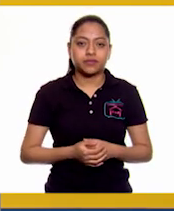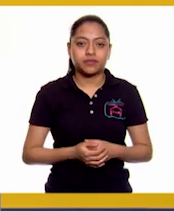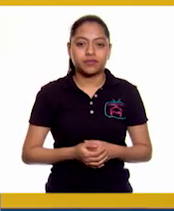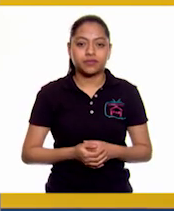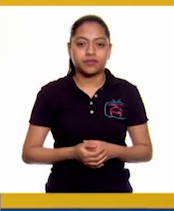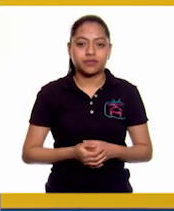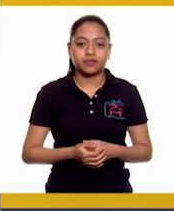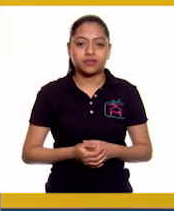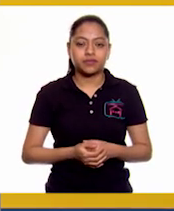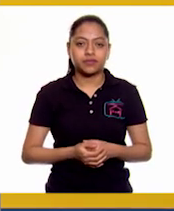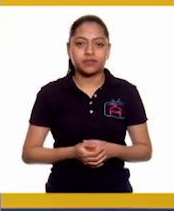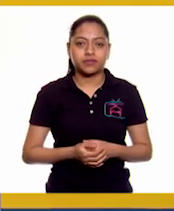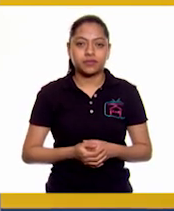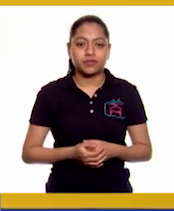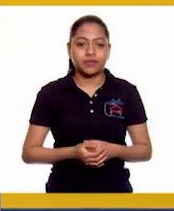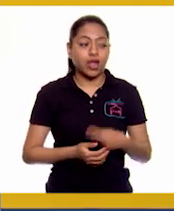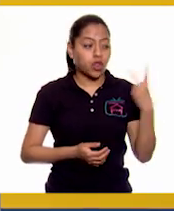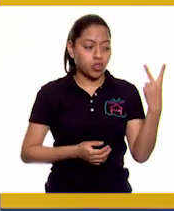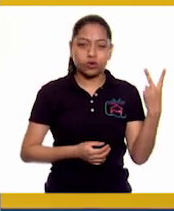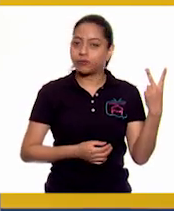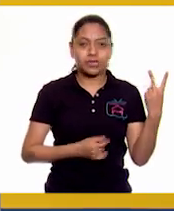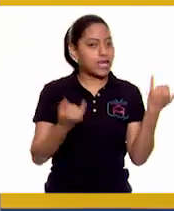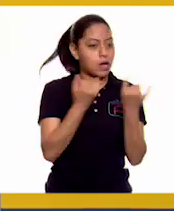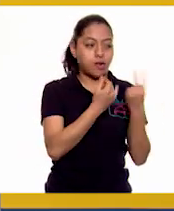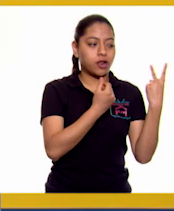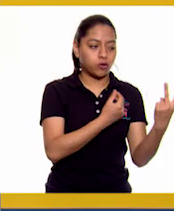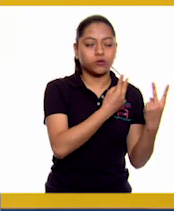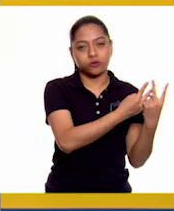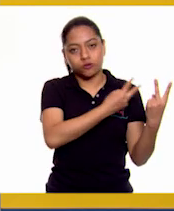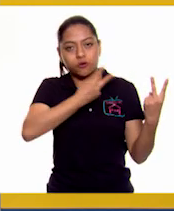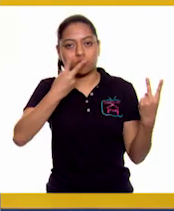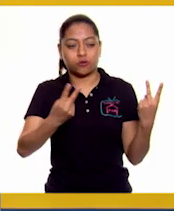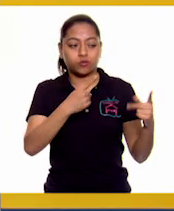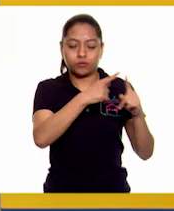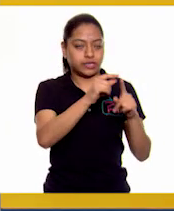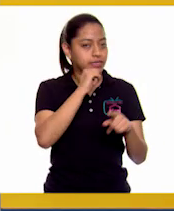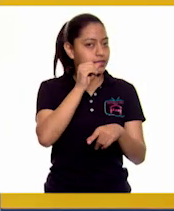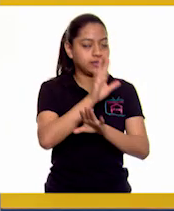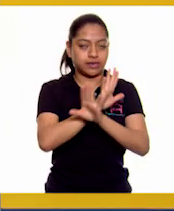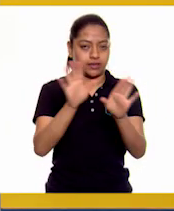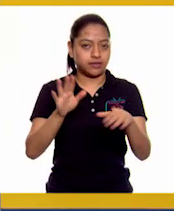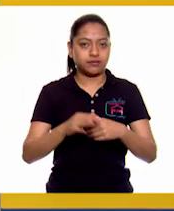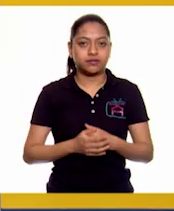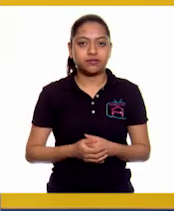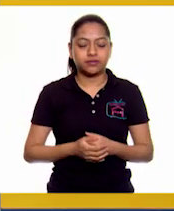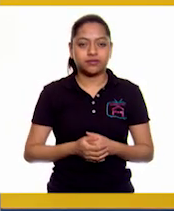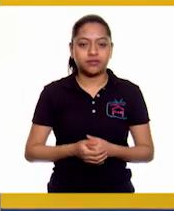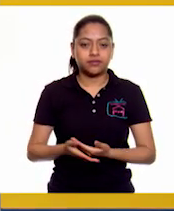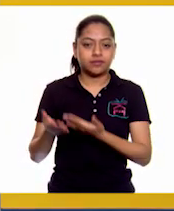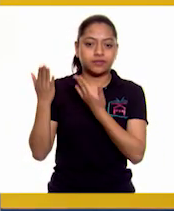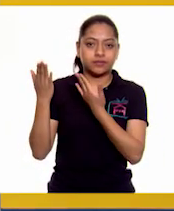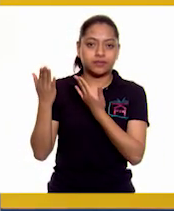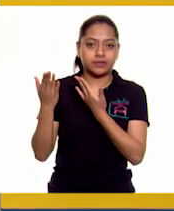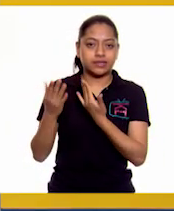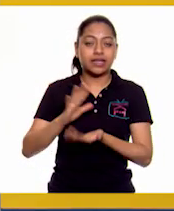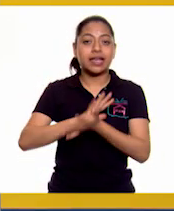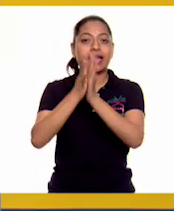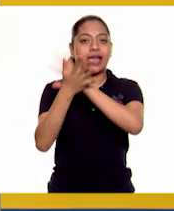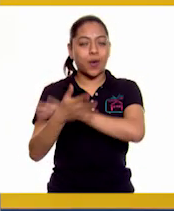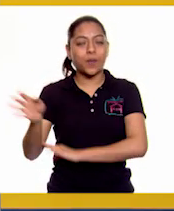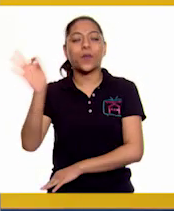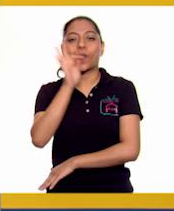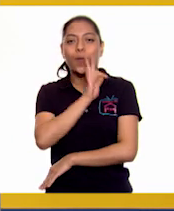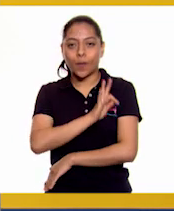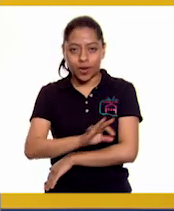Y... Serían... Estamos hablando de medios. Medios, exacto. Y esta fracción también es equivalente.